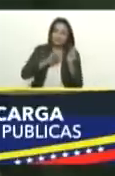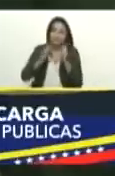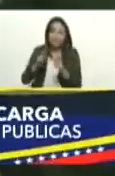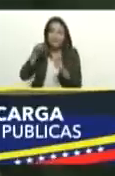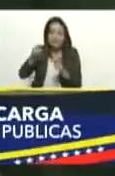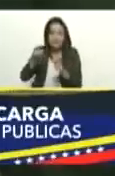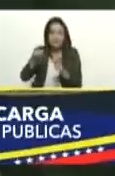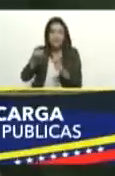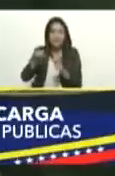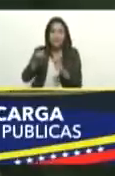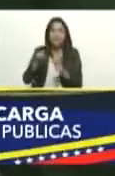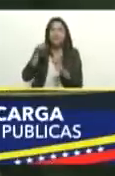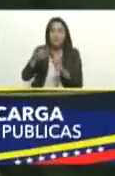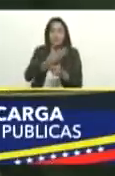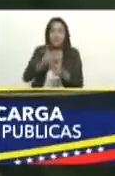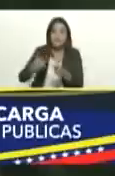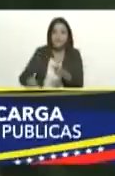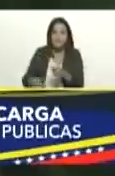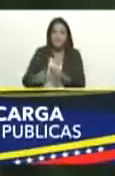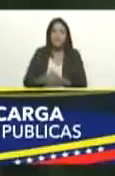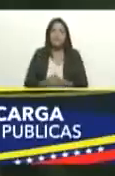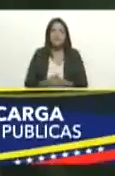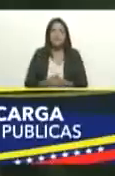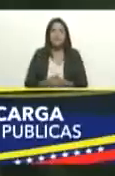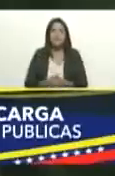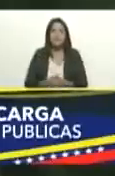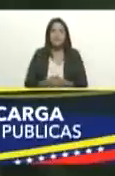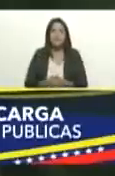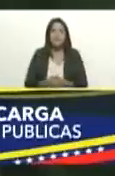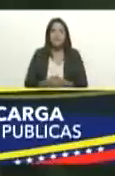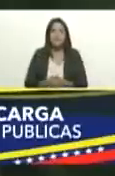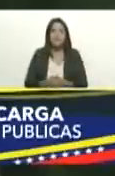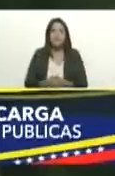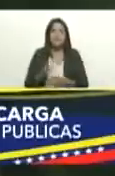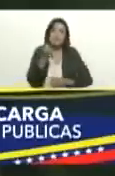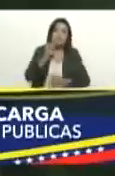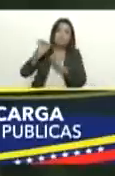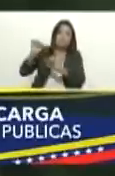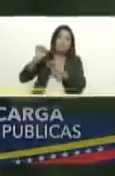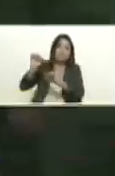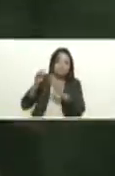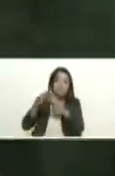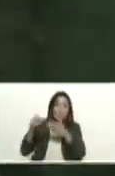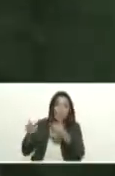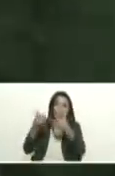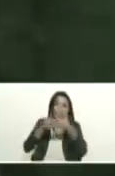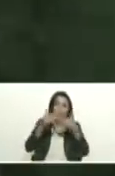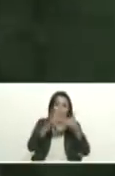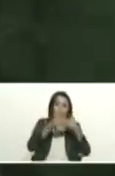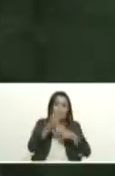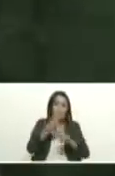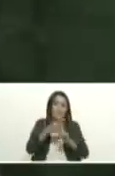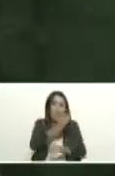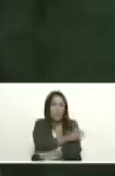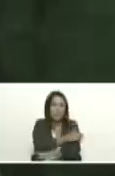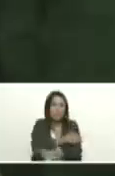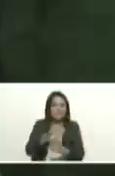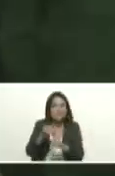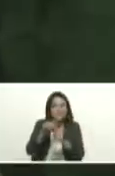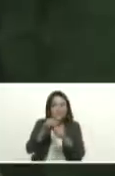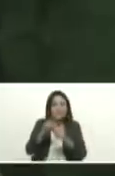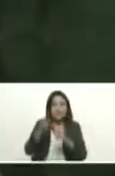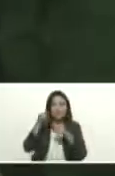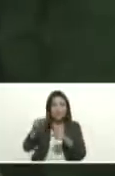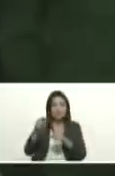ha tocado enfrentar los actos terroristas del imperio norteamericano y sus lacayos en Venezuela usted el presidente que le ha